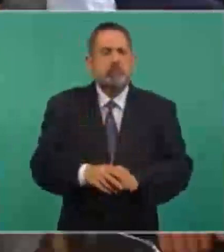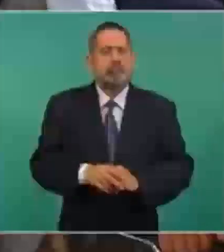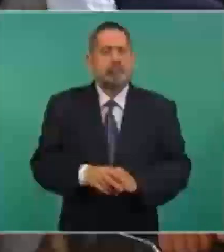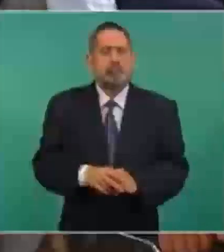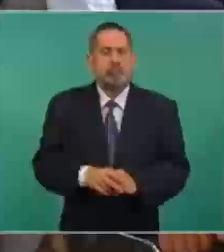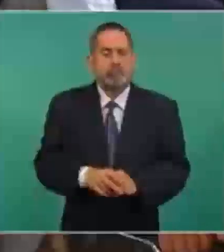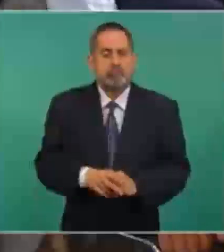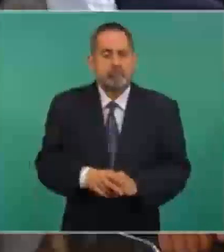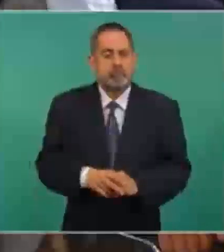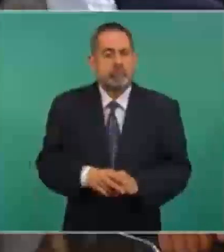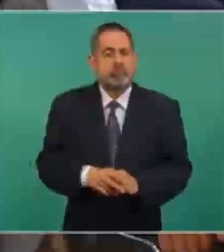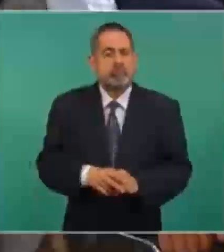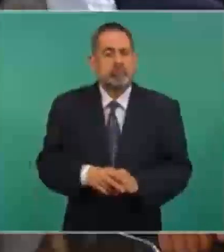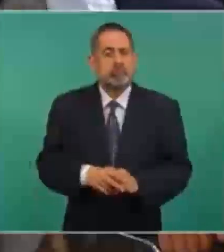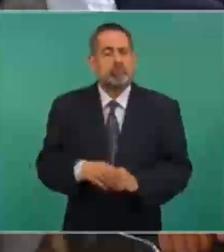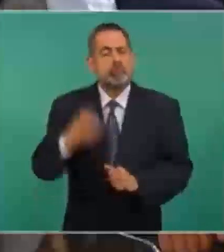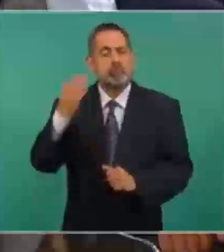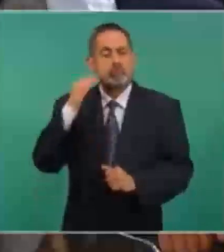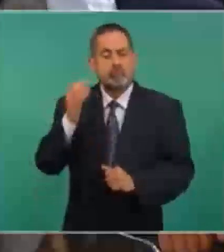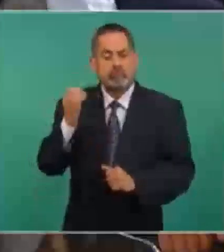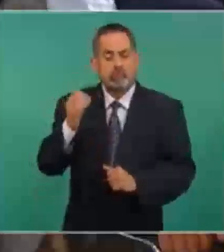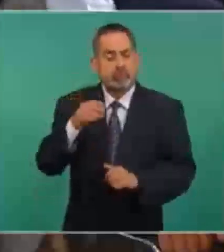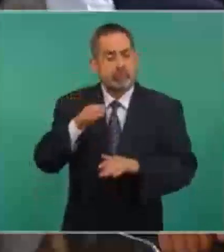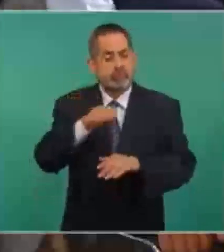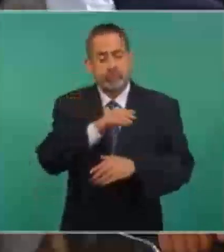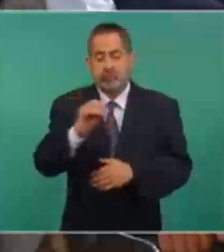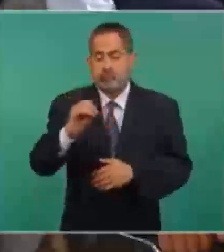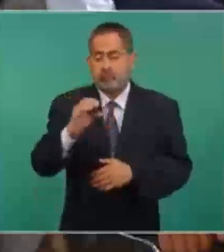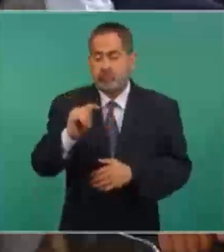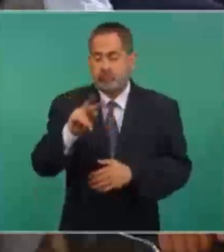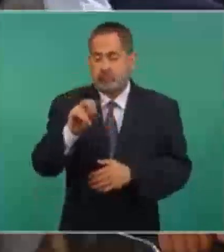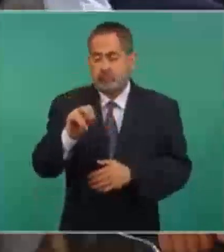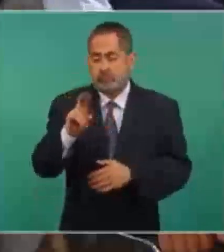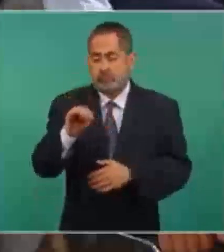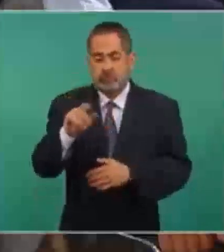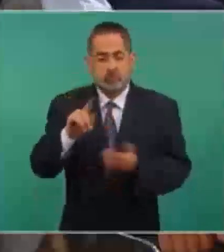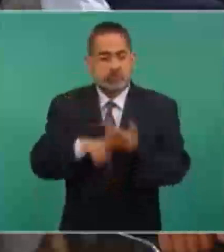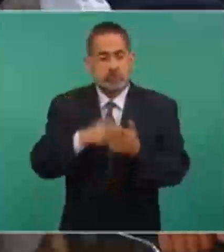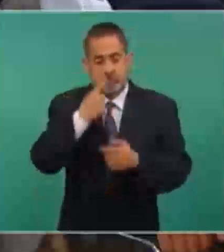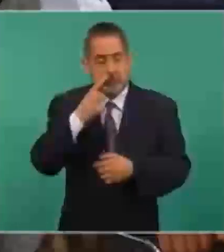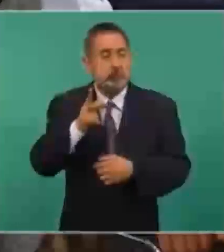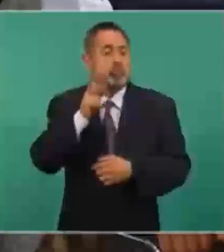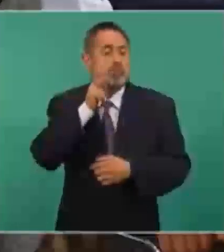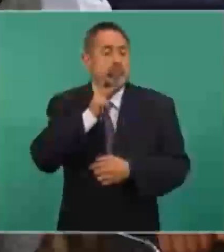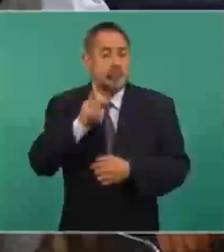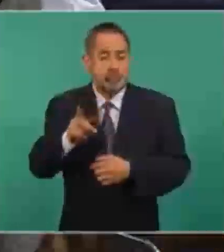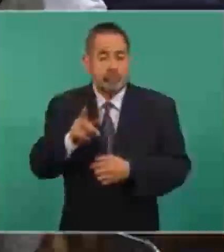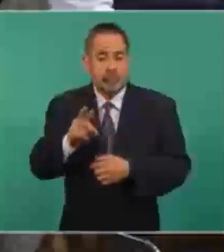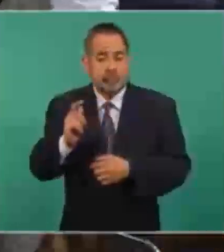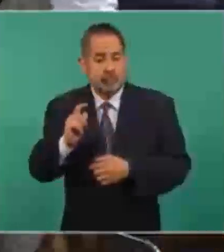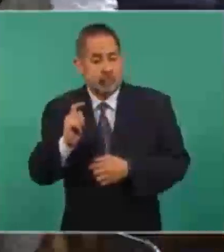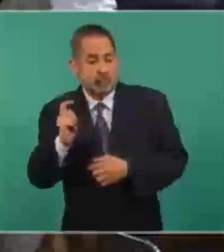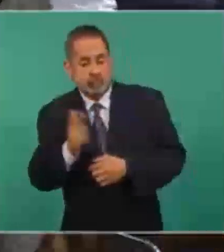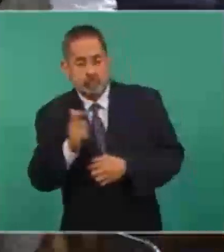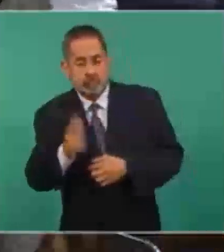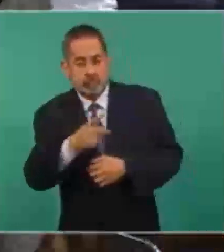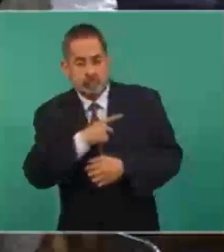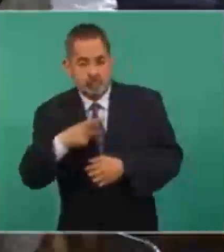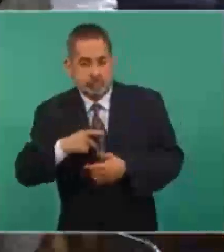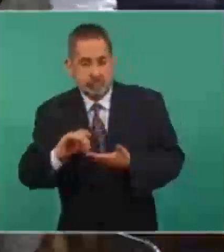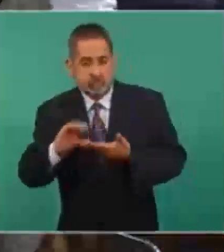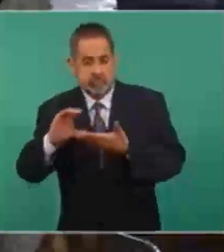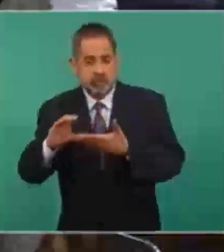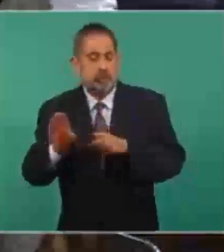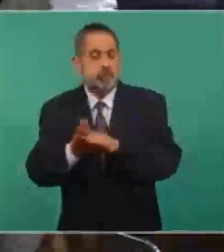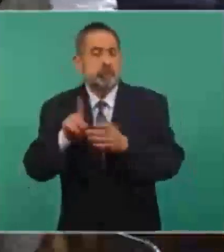En octubre el señor Octavio Romero dijo que Pemex ya no pagaría sus amortizaciones de duda y